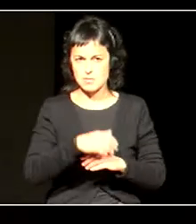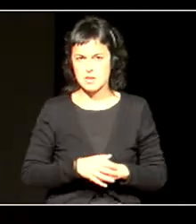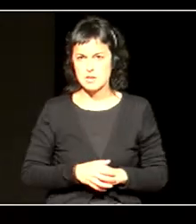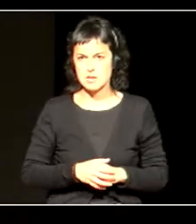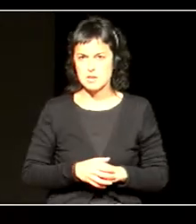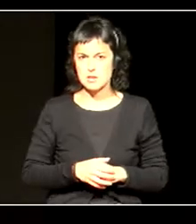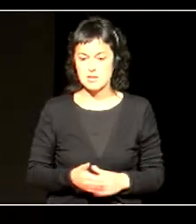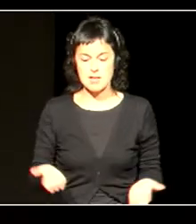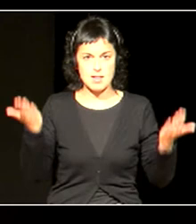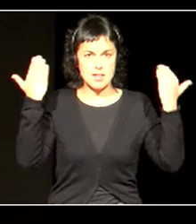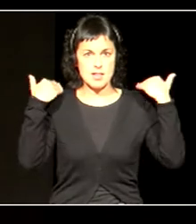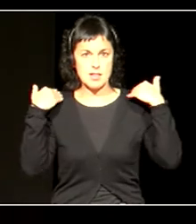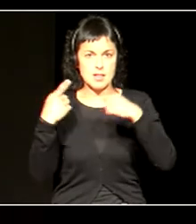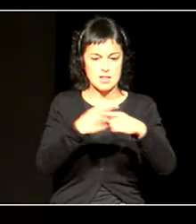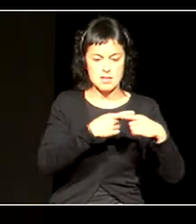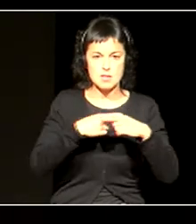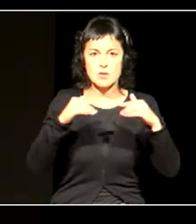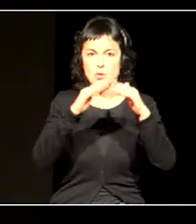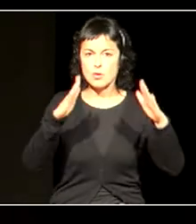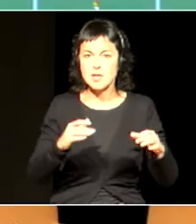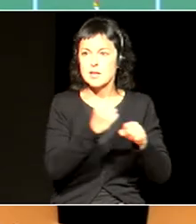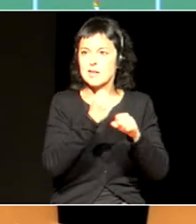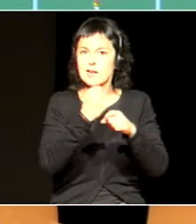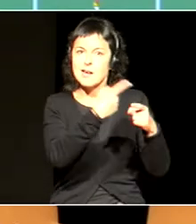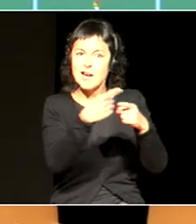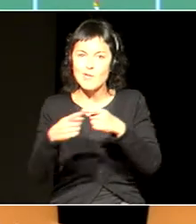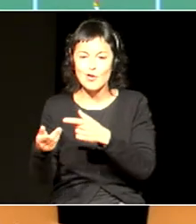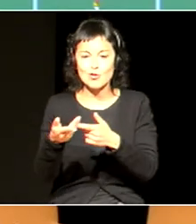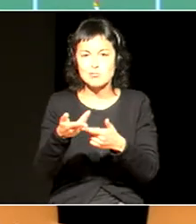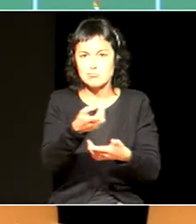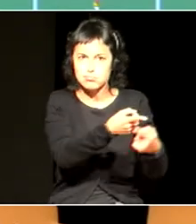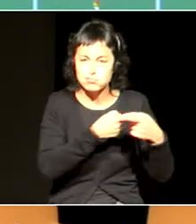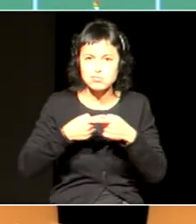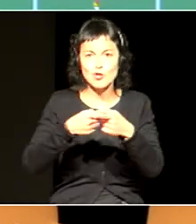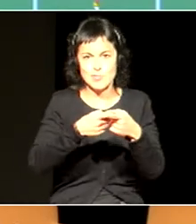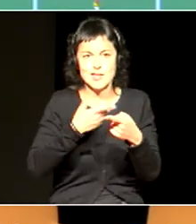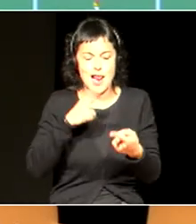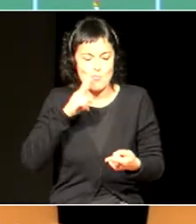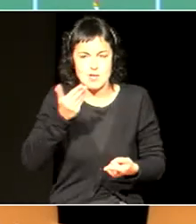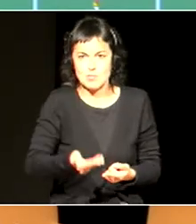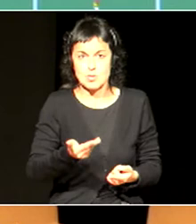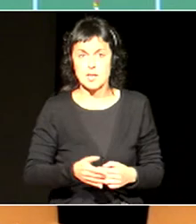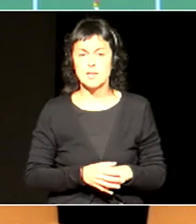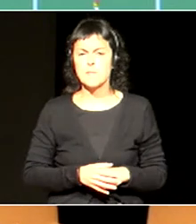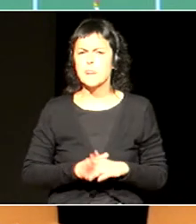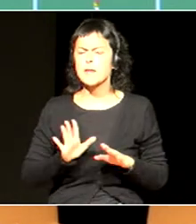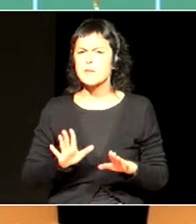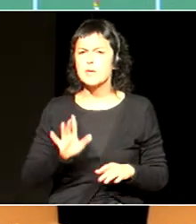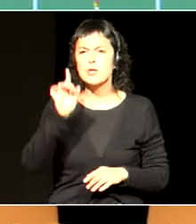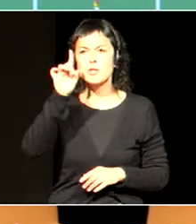eta etzeko lanen banaketa funtzezkoak jotzen dituzte. Baina honetaz gain, mutilen